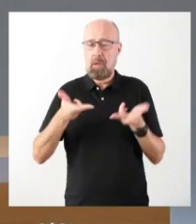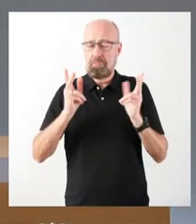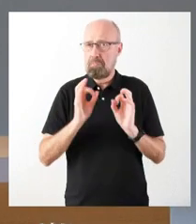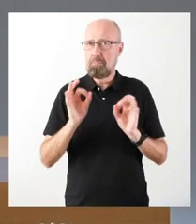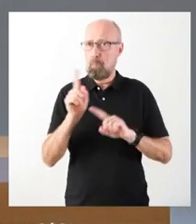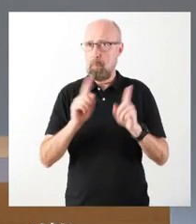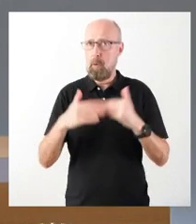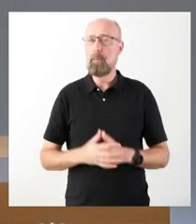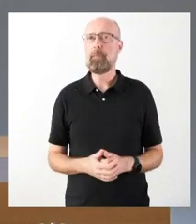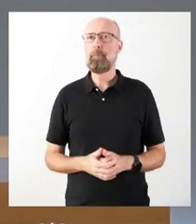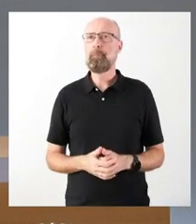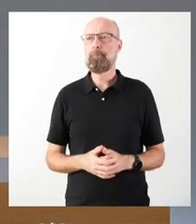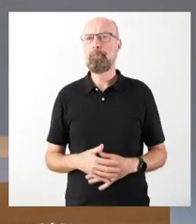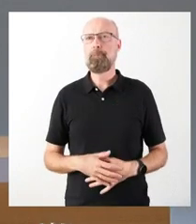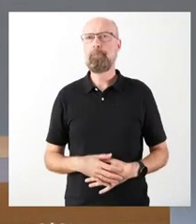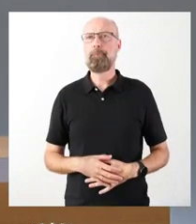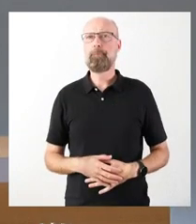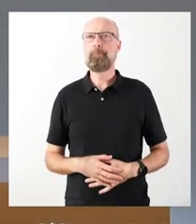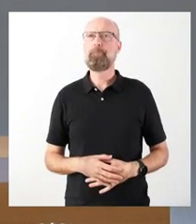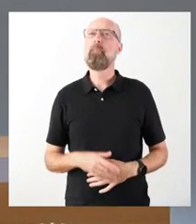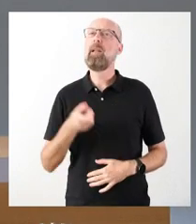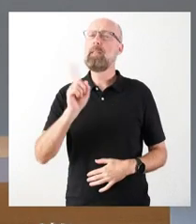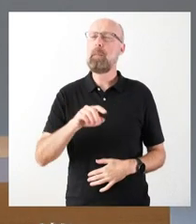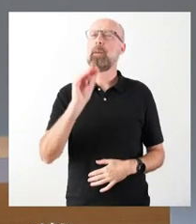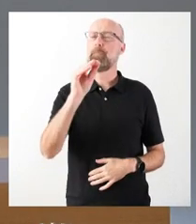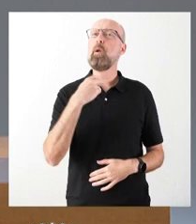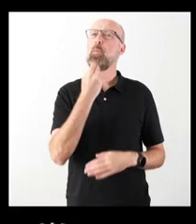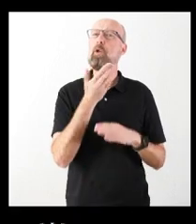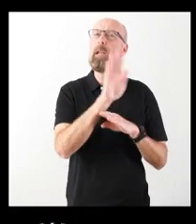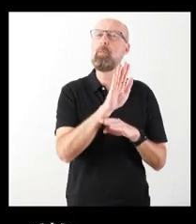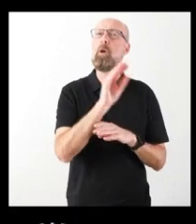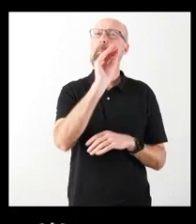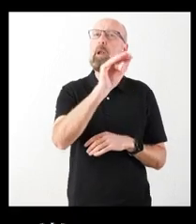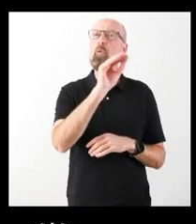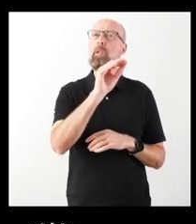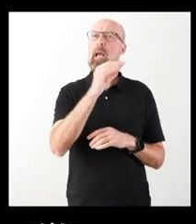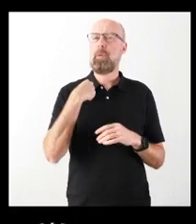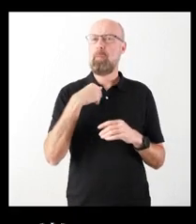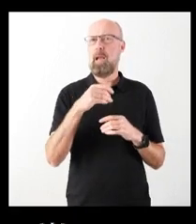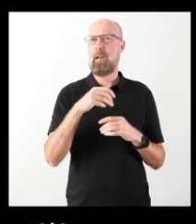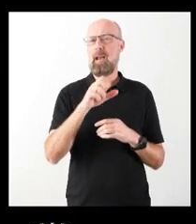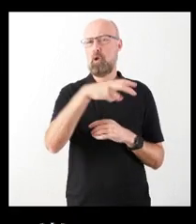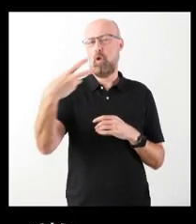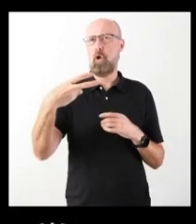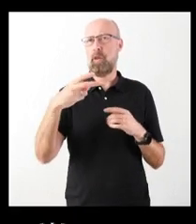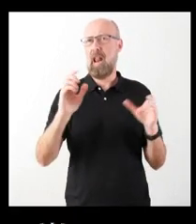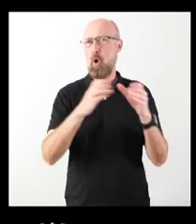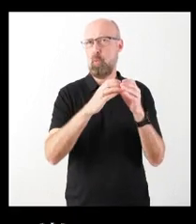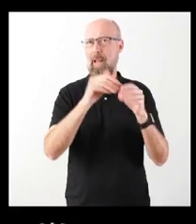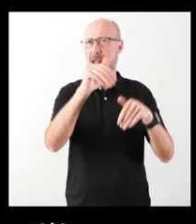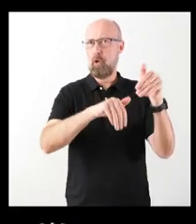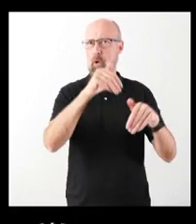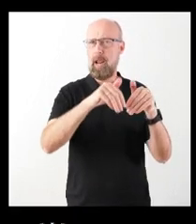al portavoz. Quería preguntarle sobre la resolución de la Junta Electoral en torno a la denuncia que